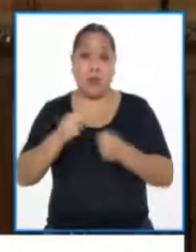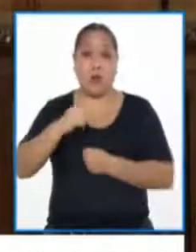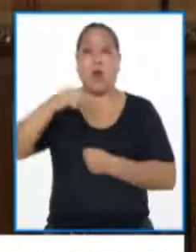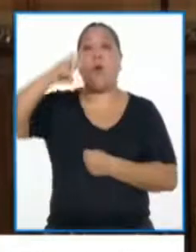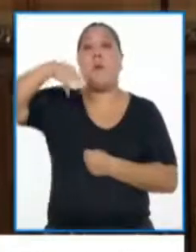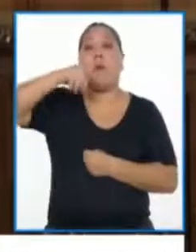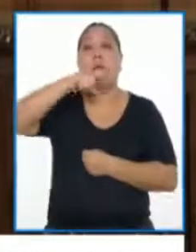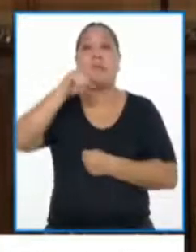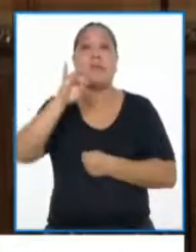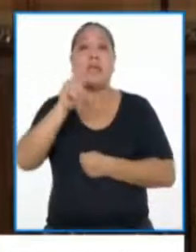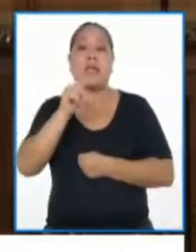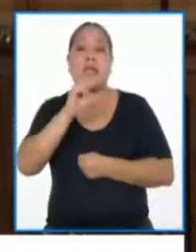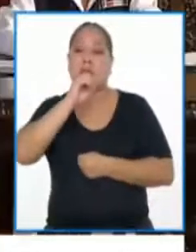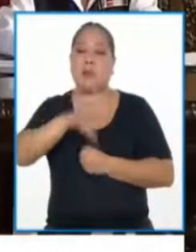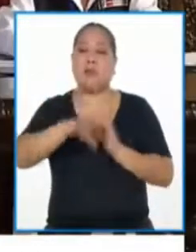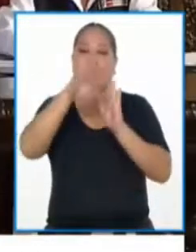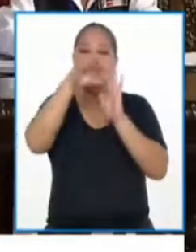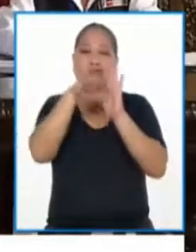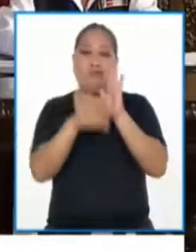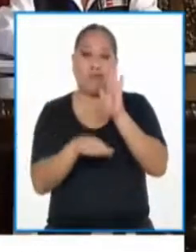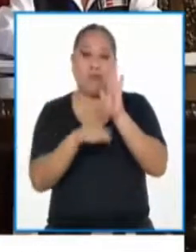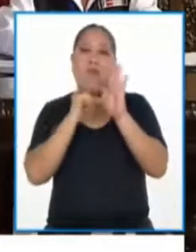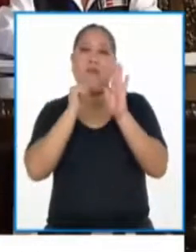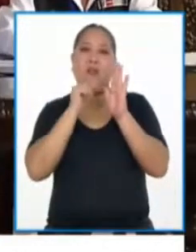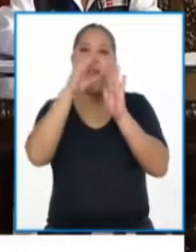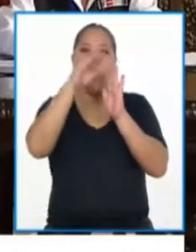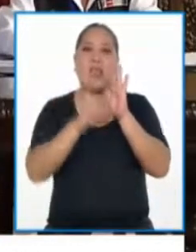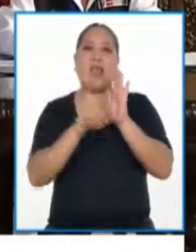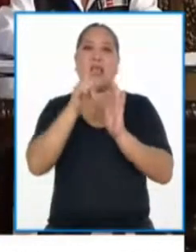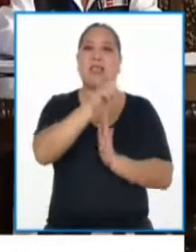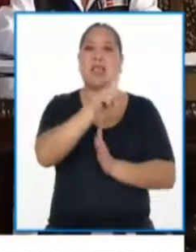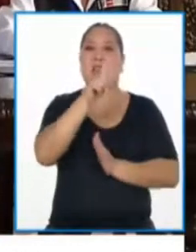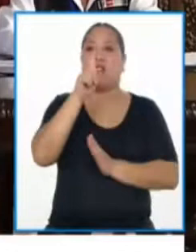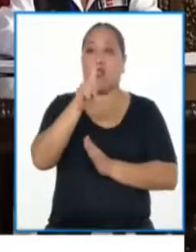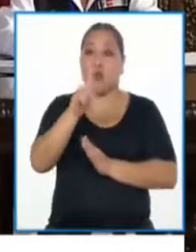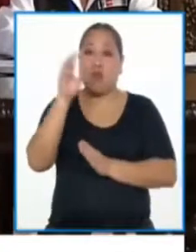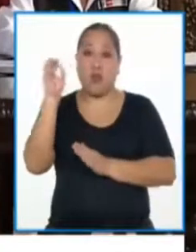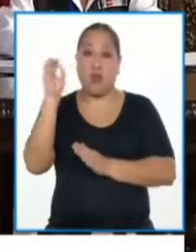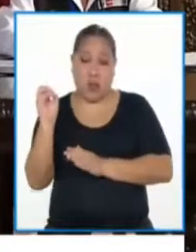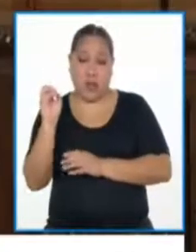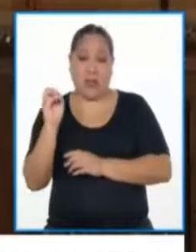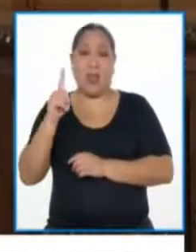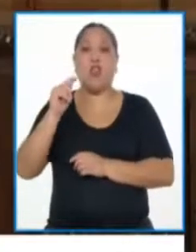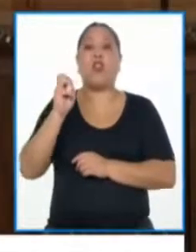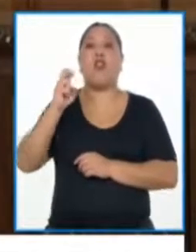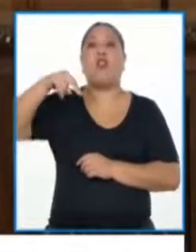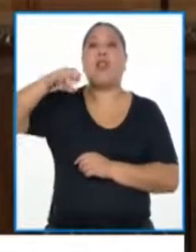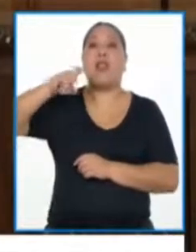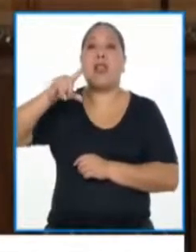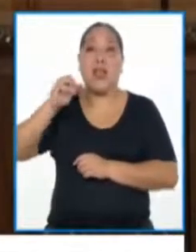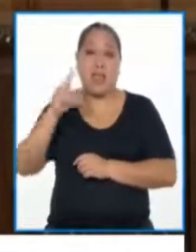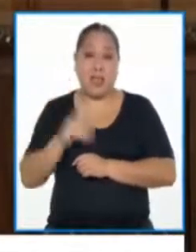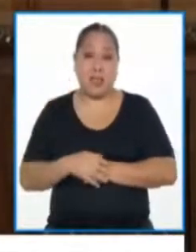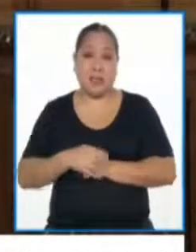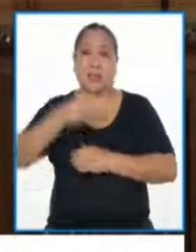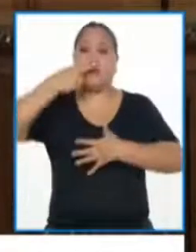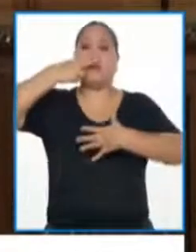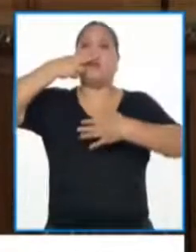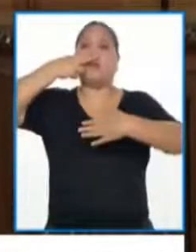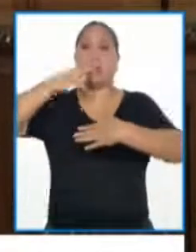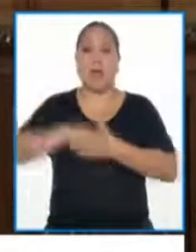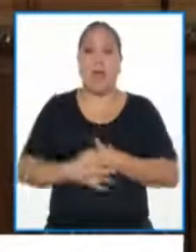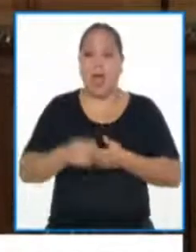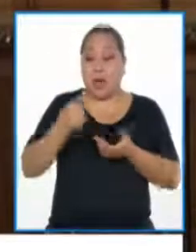informó que existe un déficit de 110 toneladas de oxígeno medicinal a nivel nacional. El cálculo inicial que